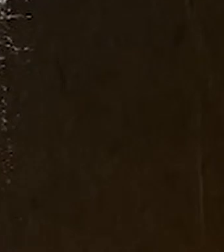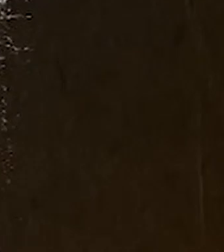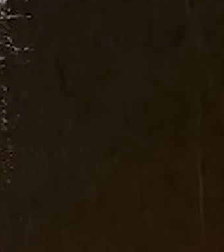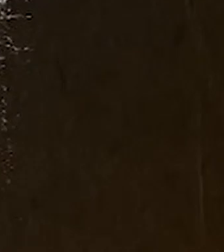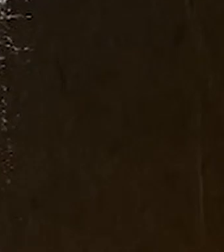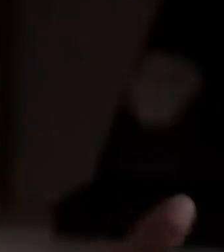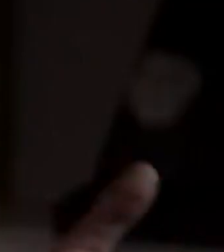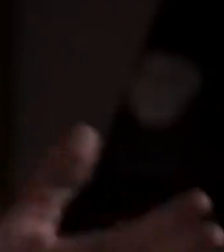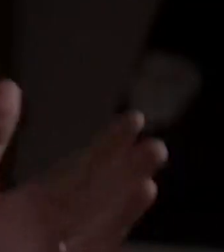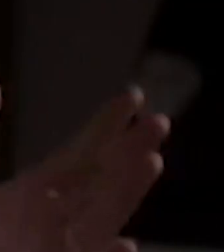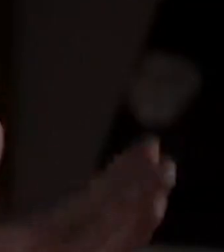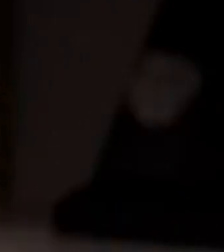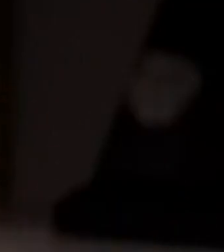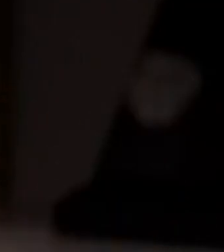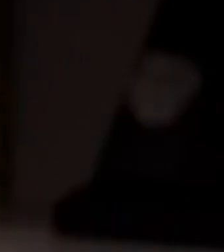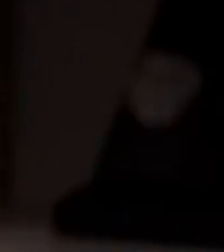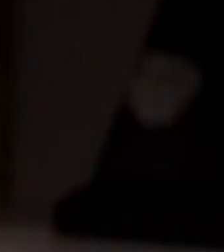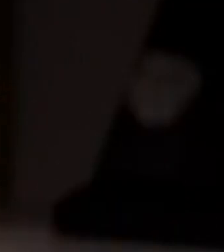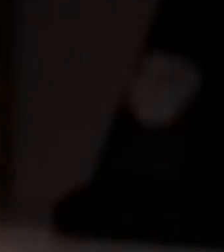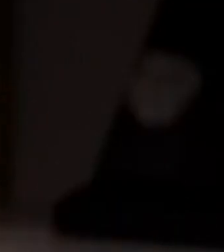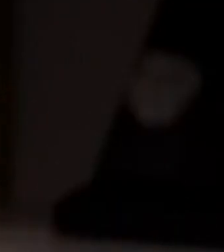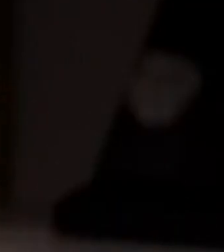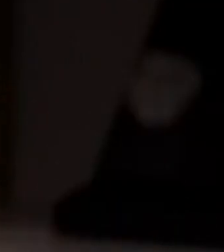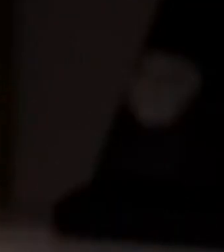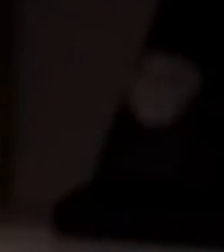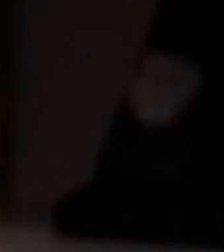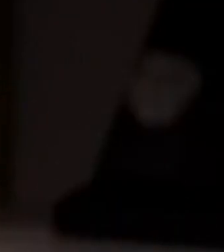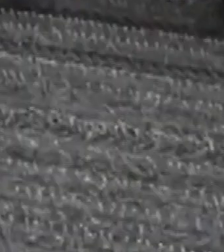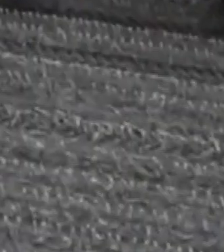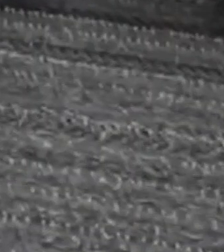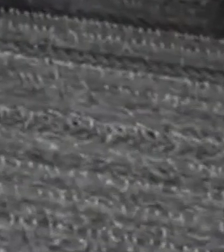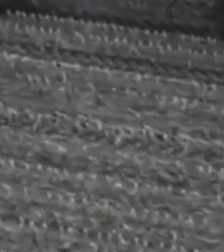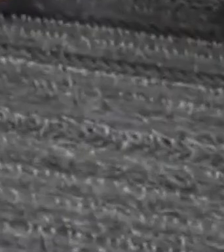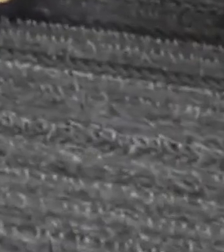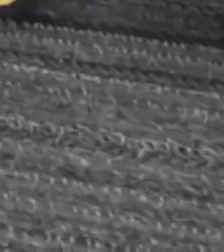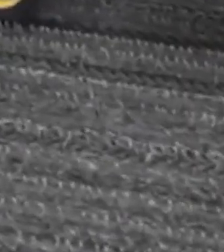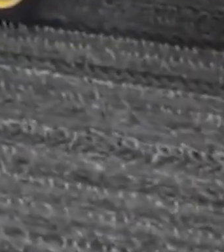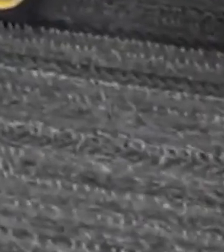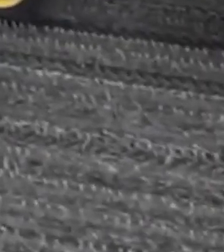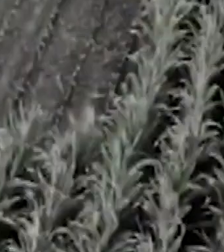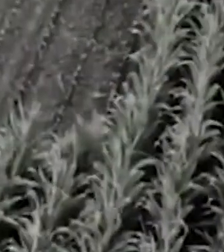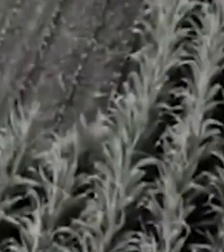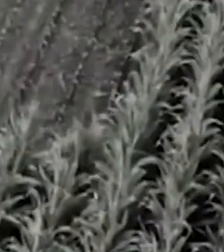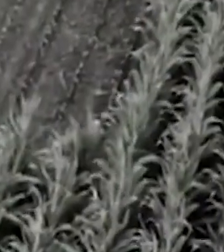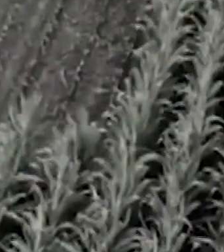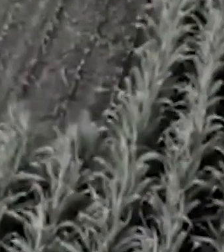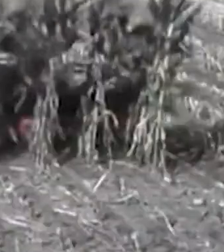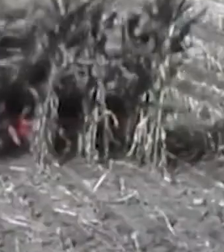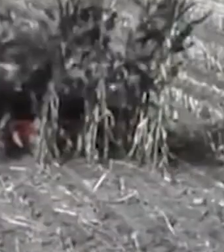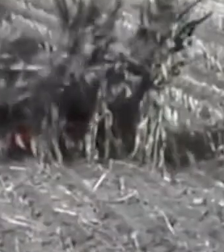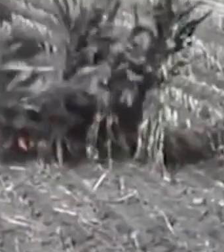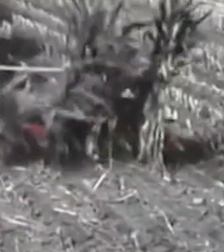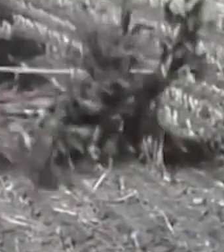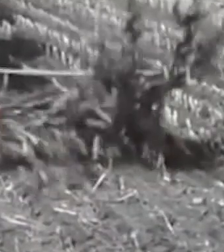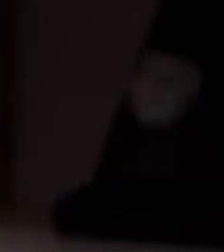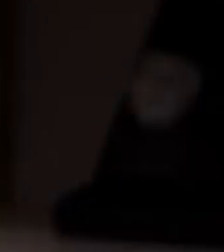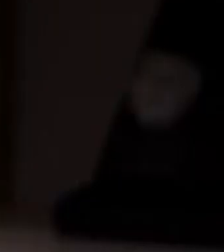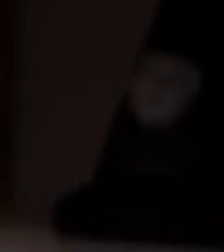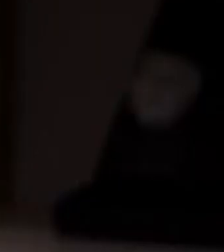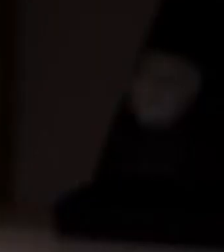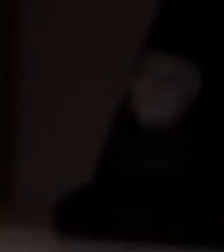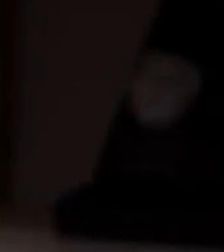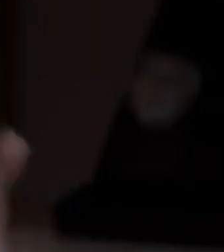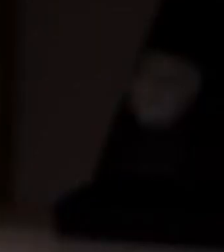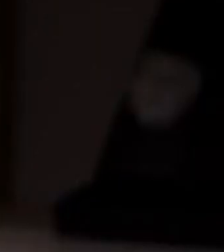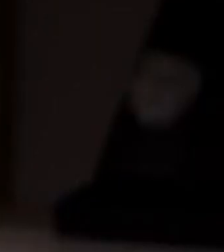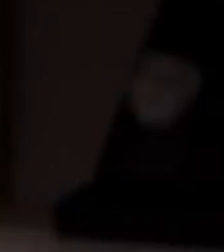por muchos años el hombre dependió pura y exclusivamente de la energía solar en los últimos 50 años y se empezó a utilizar